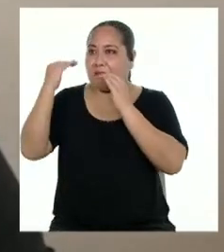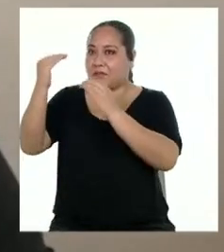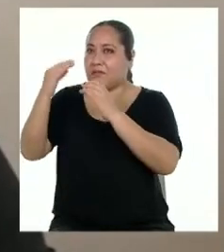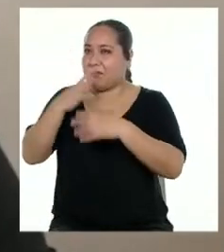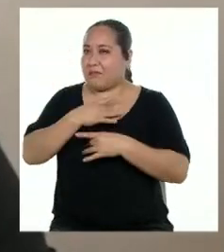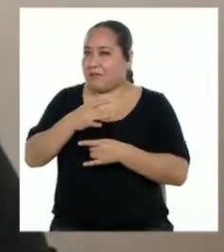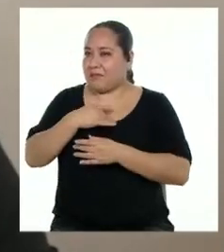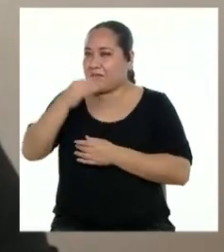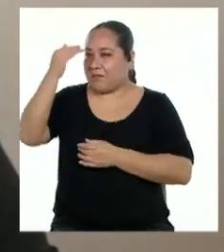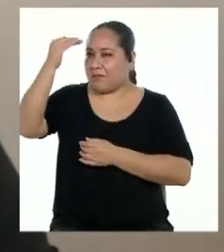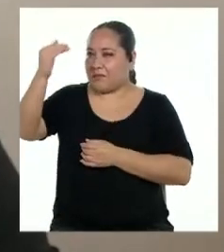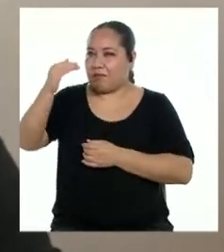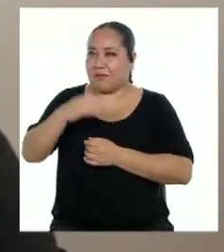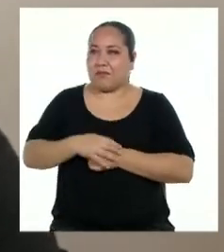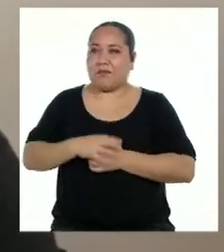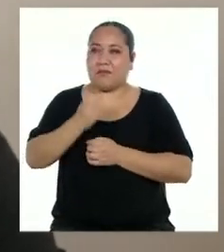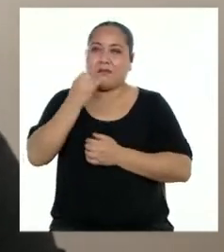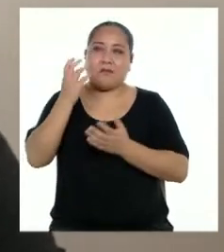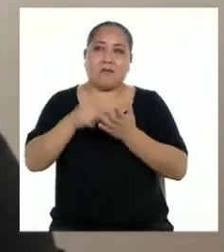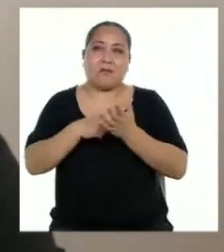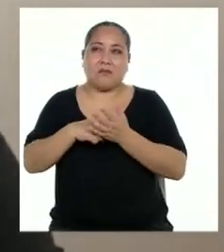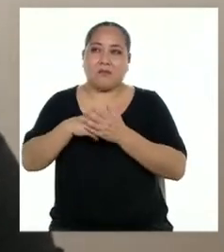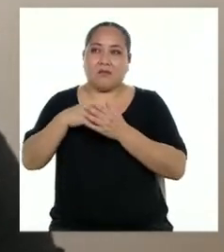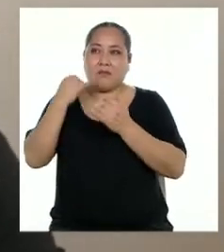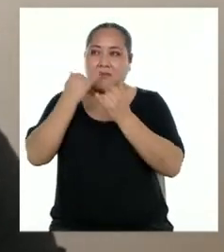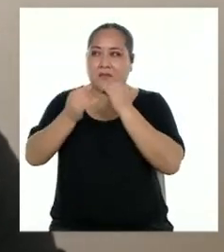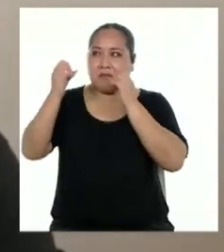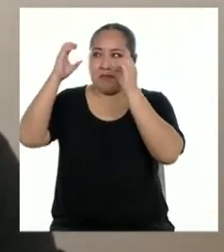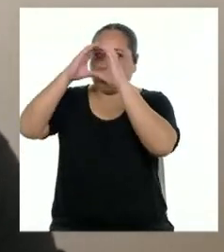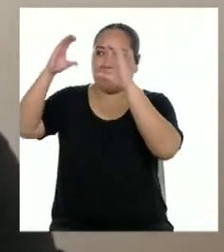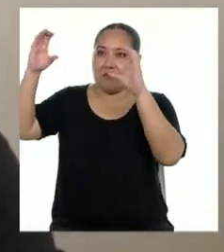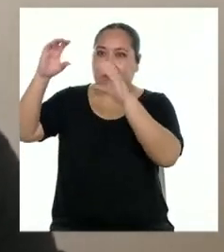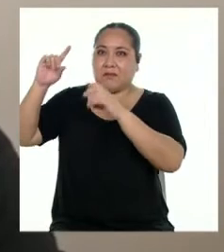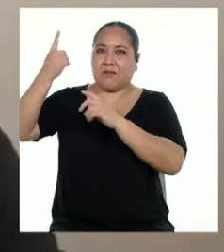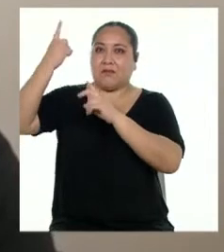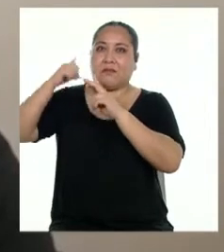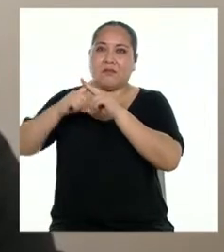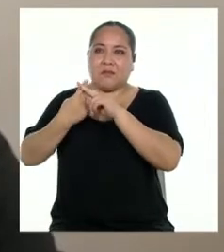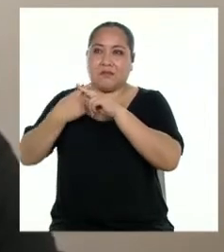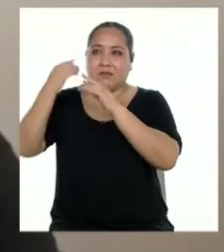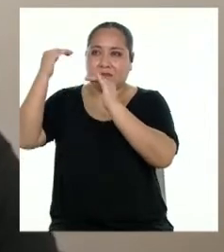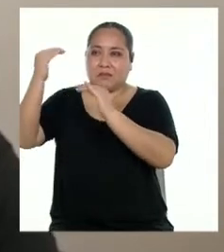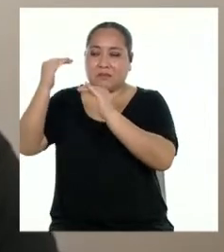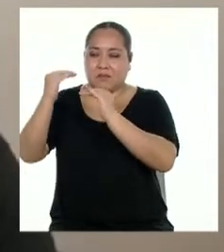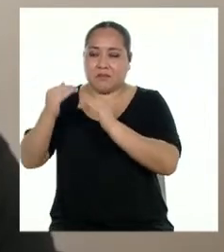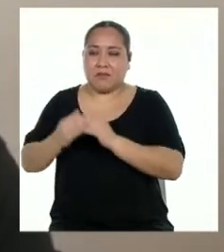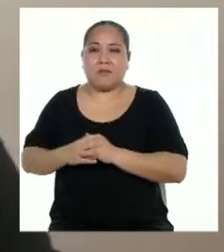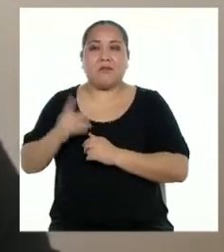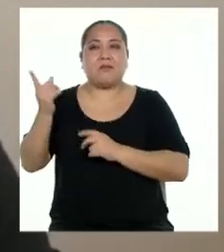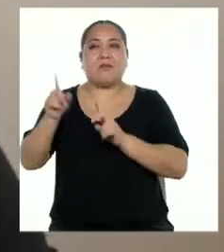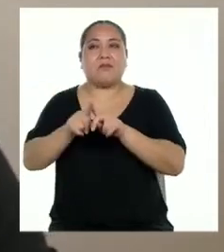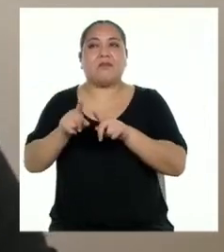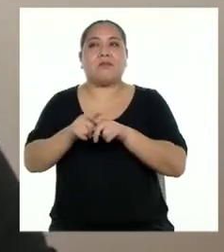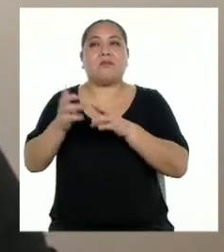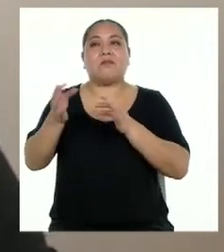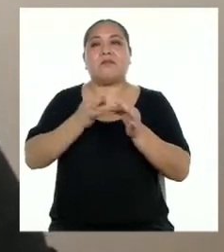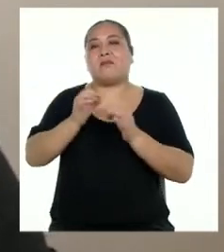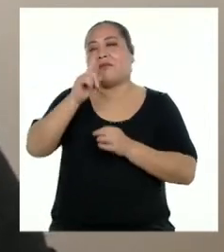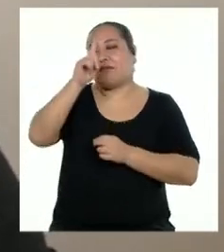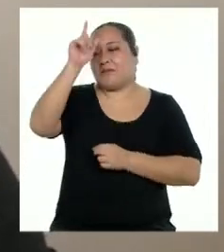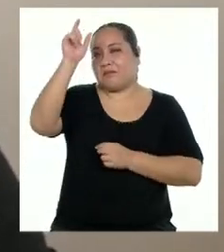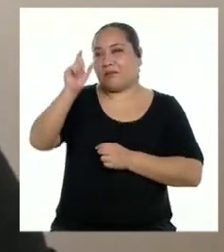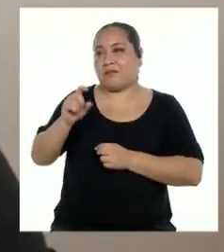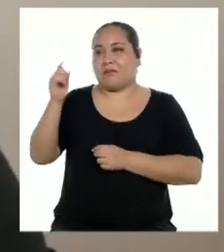interesante, así resulta más creativo. Entonces, empleemos ahí la literatura también para describir a un